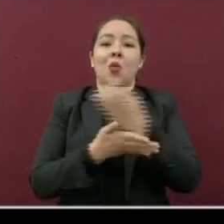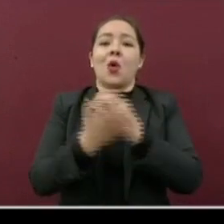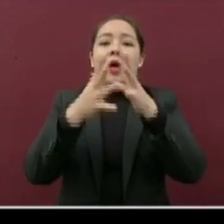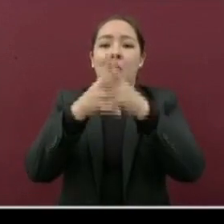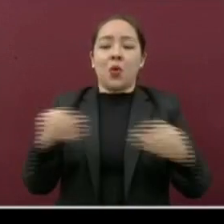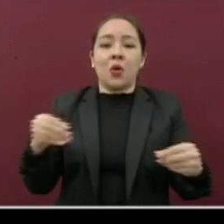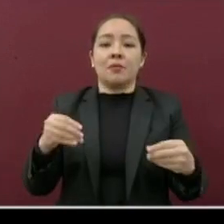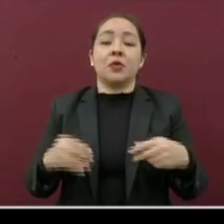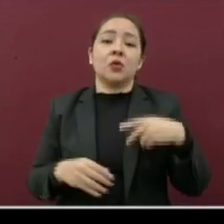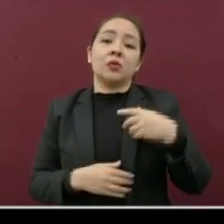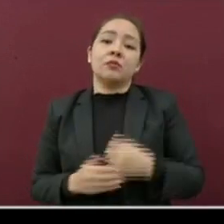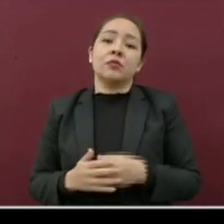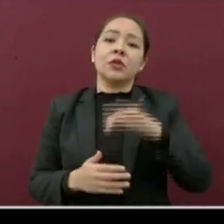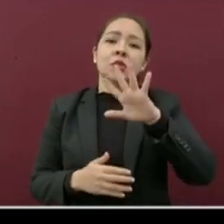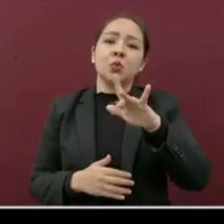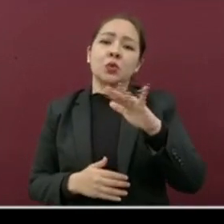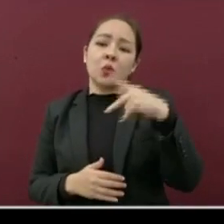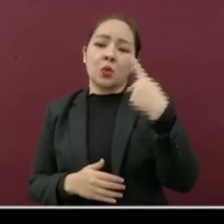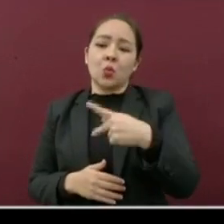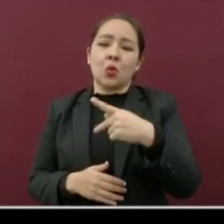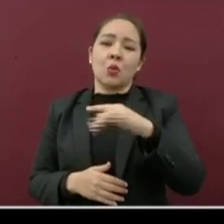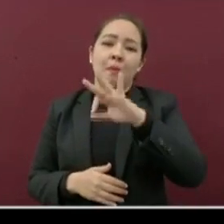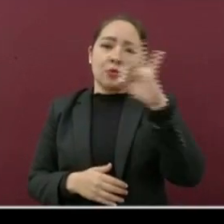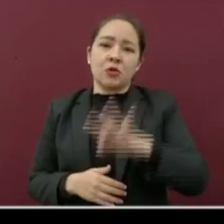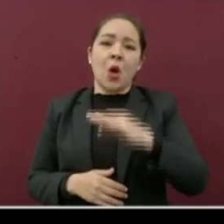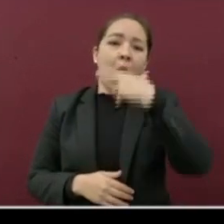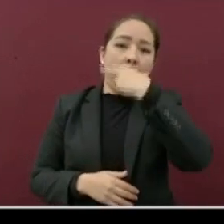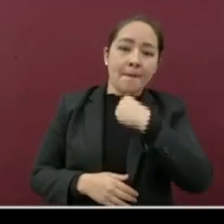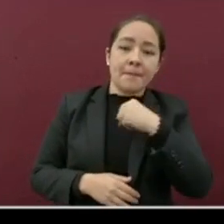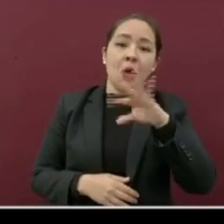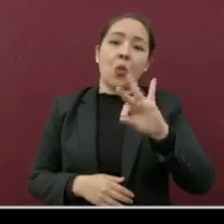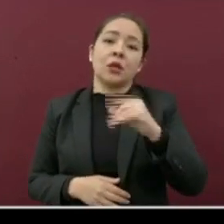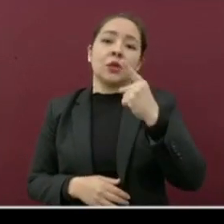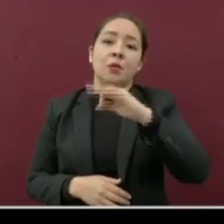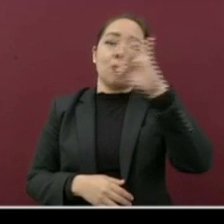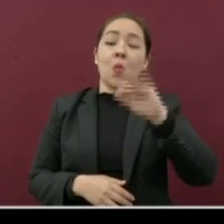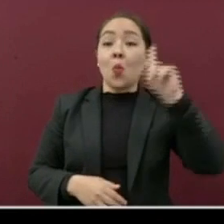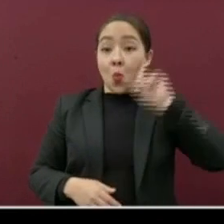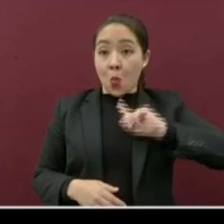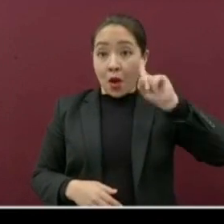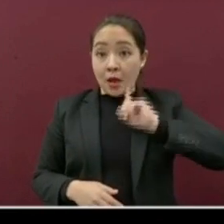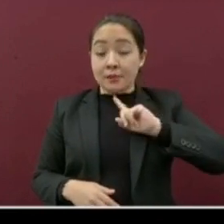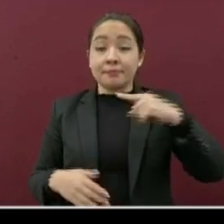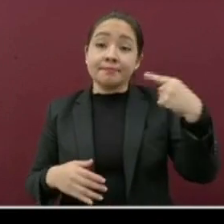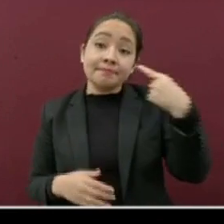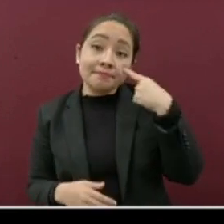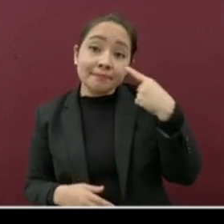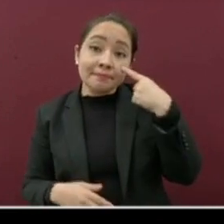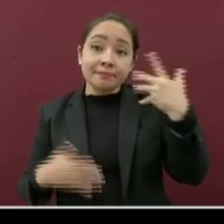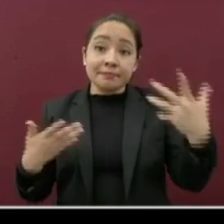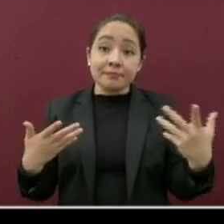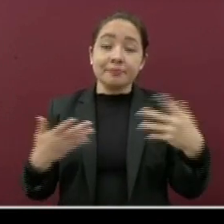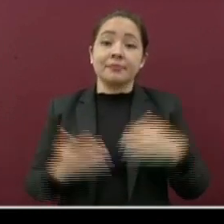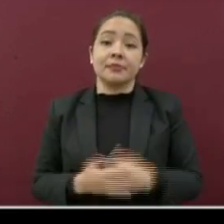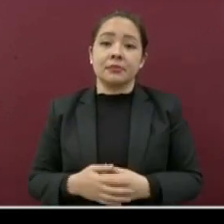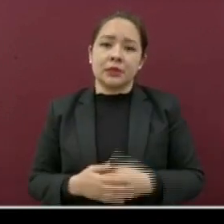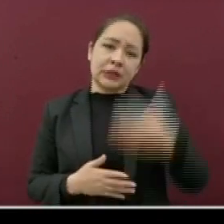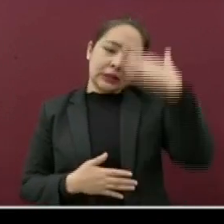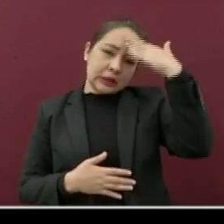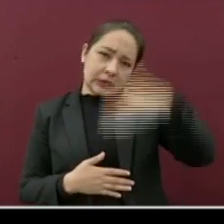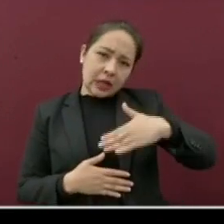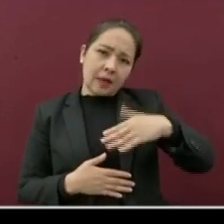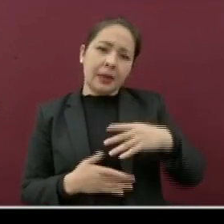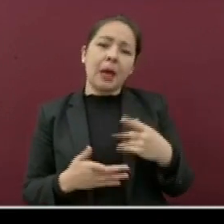El 59 por ciento hombres y el 41 por ciento mujeres. Y fíjense en este dato, aunque los